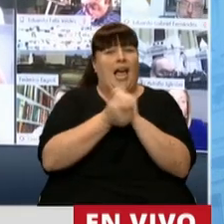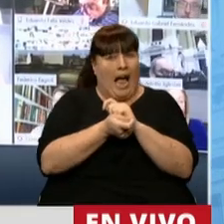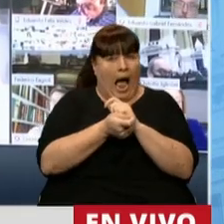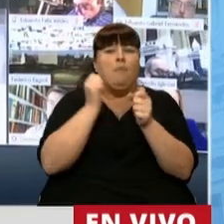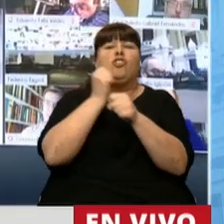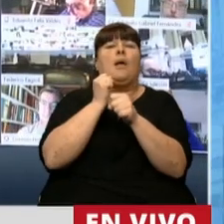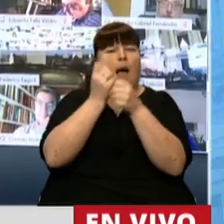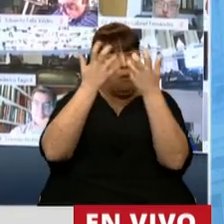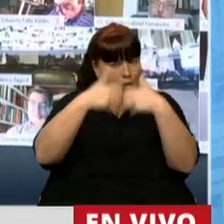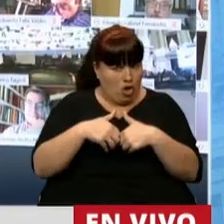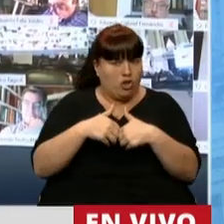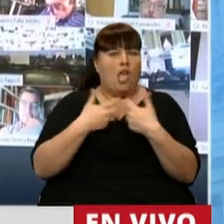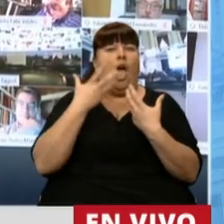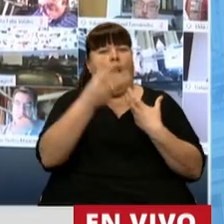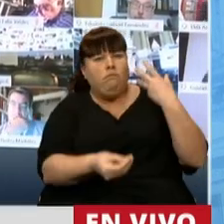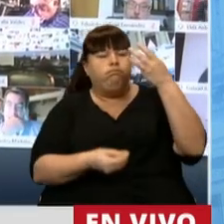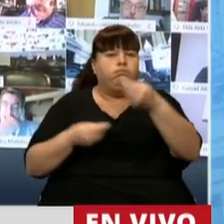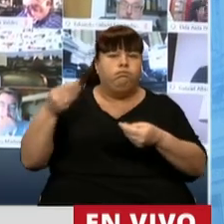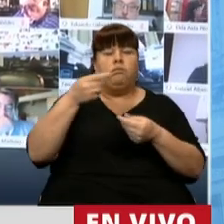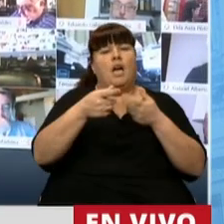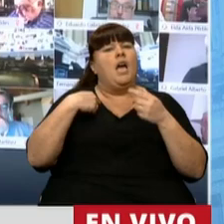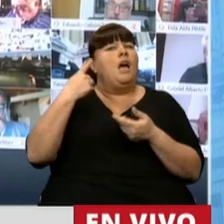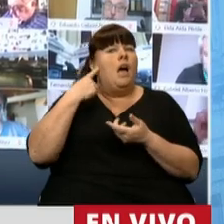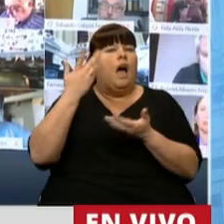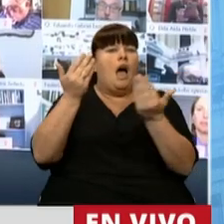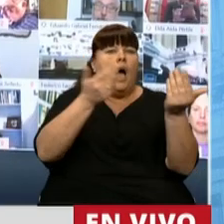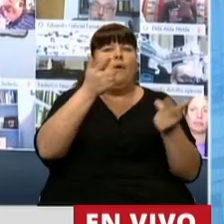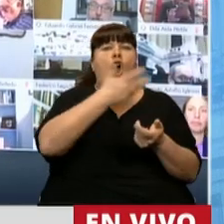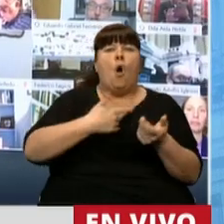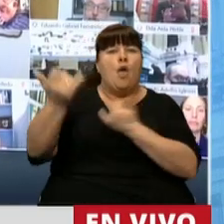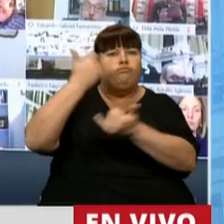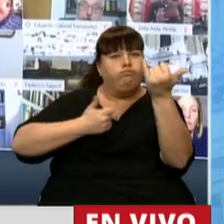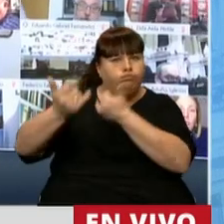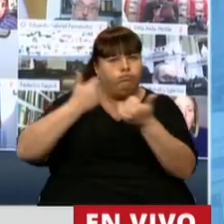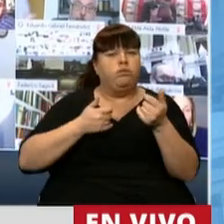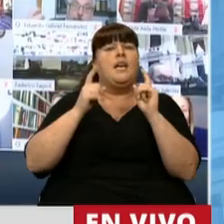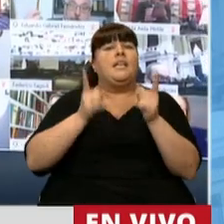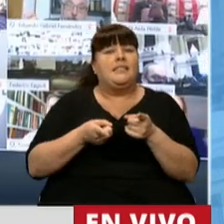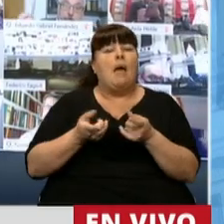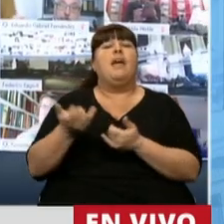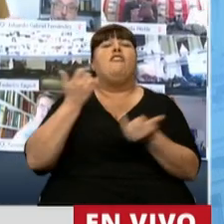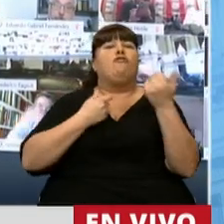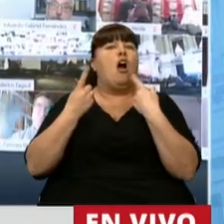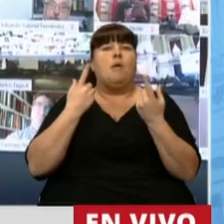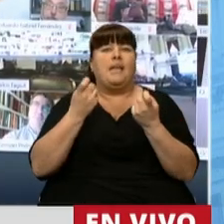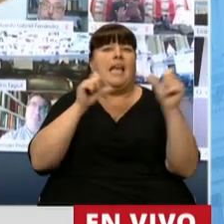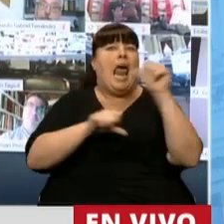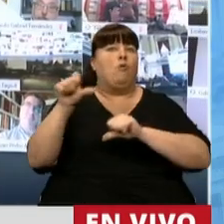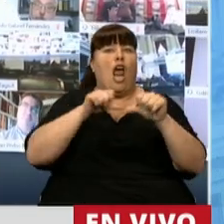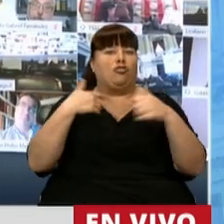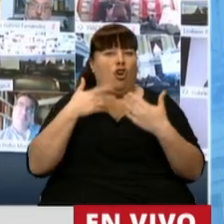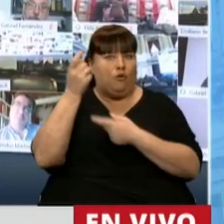trabajamos en el proyecto, hicimos aportes, escuchamos al funcionario del gobierno y este nos informaron de las demandas de los